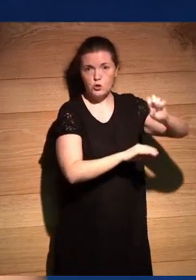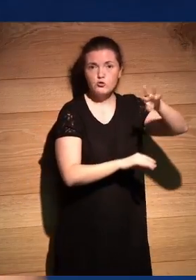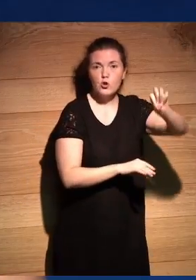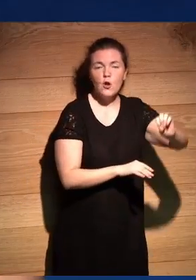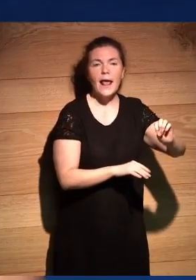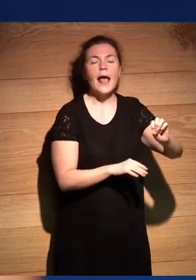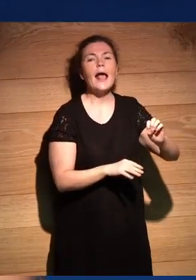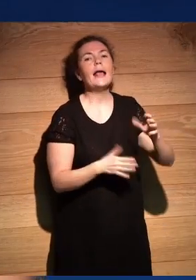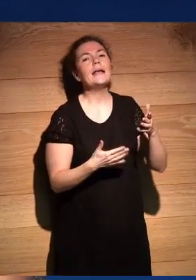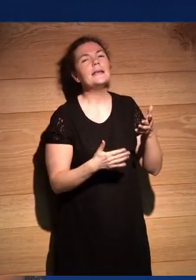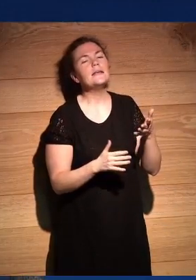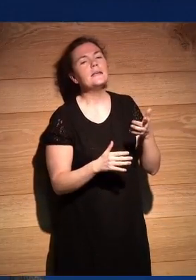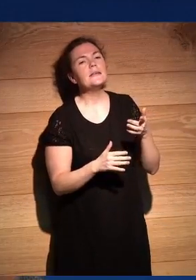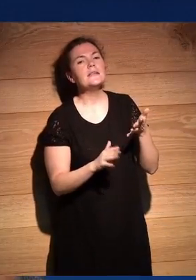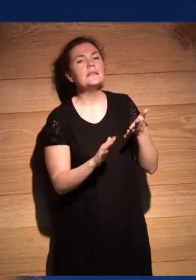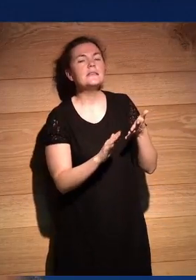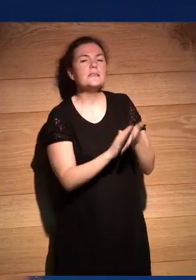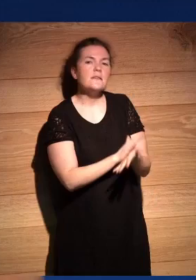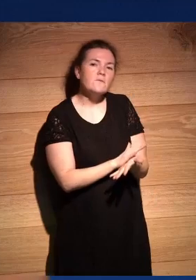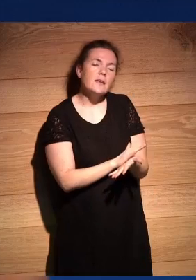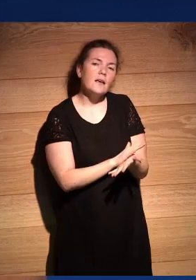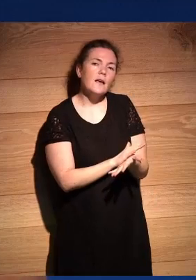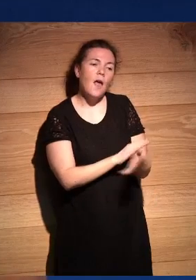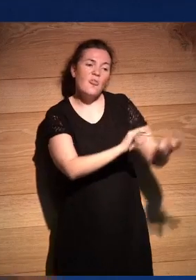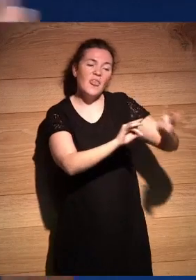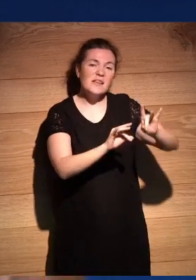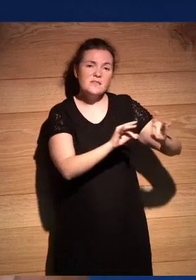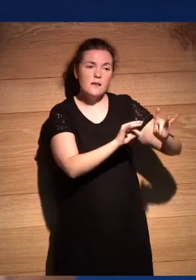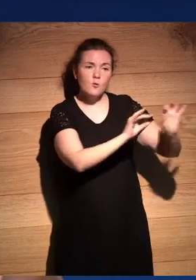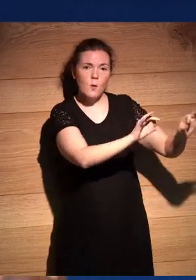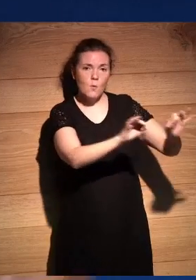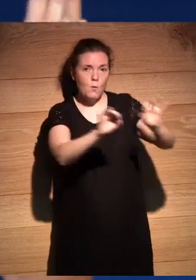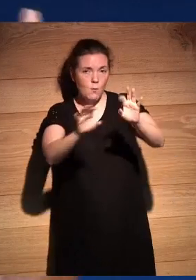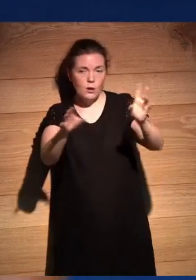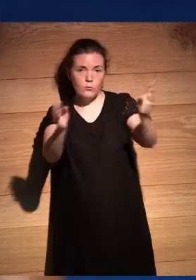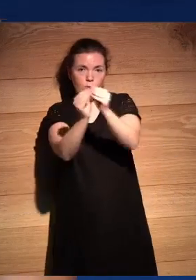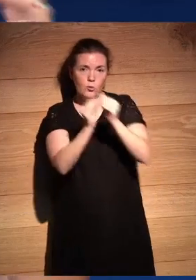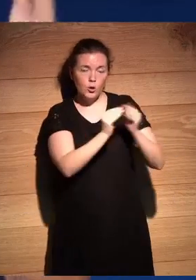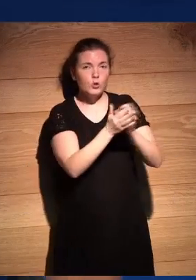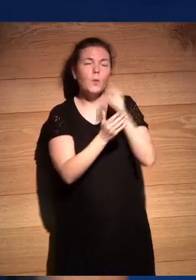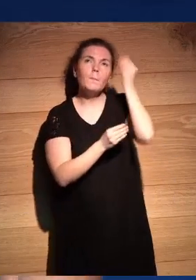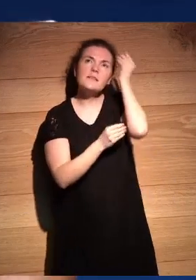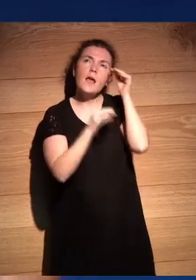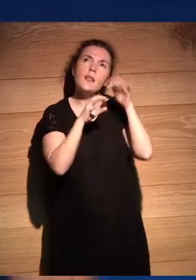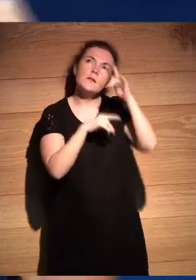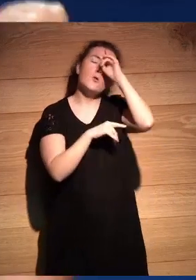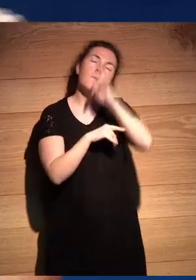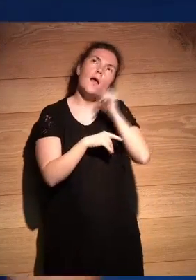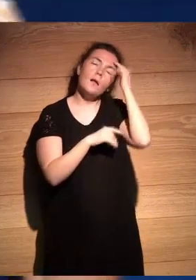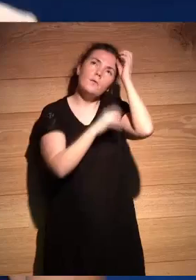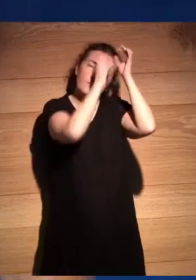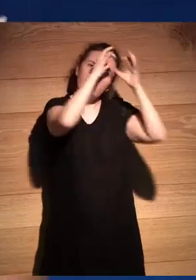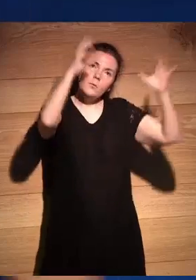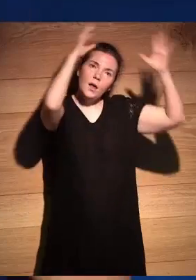totalmente como que sale de ese desierto como que pone de acuerdo a todo mundo ¿no? todo mundo podemos pensar en un desierto y pensamos